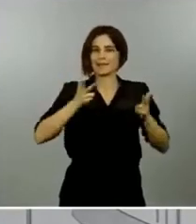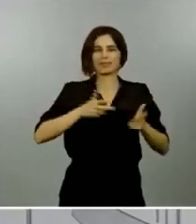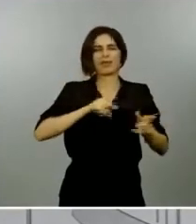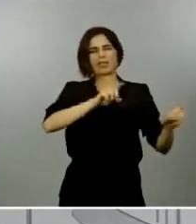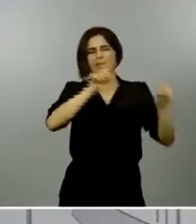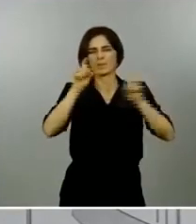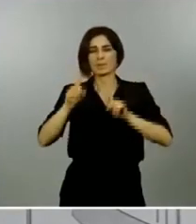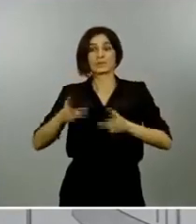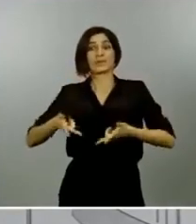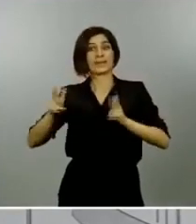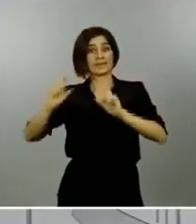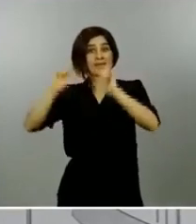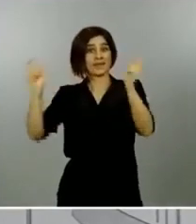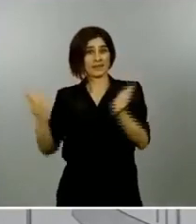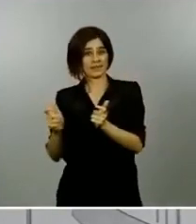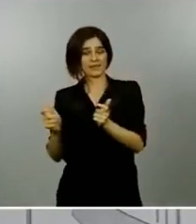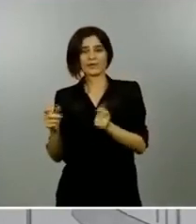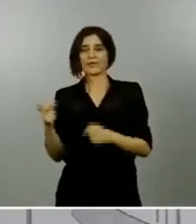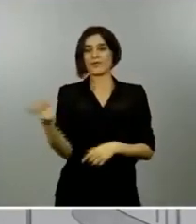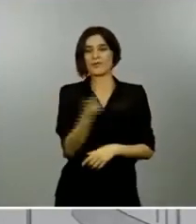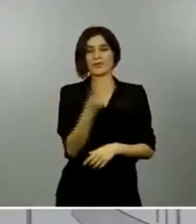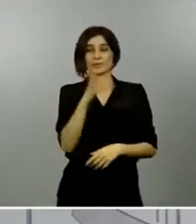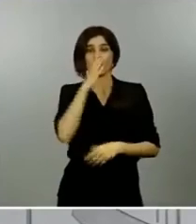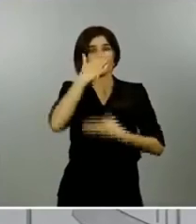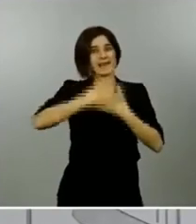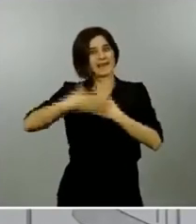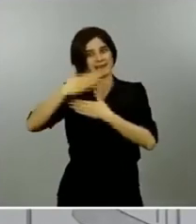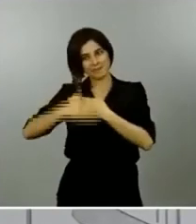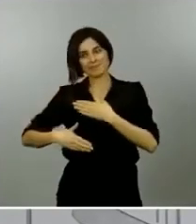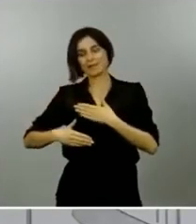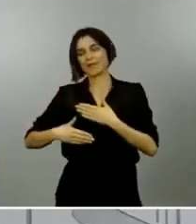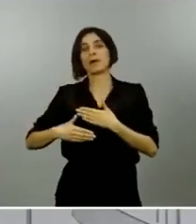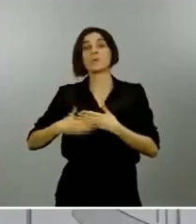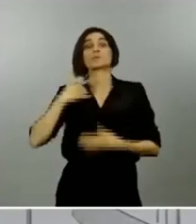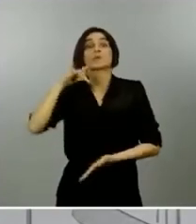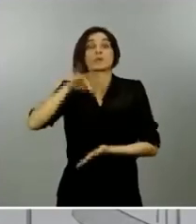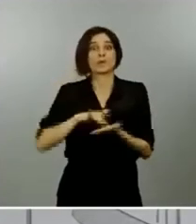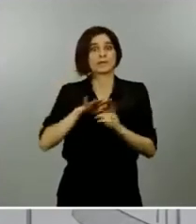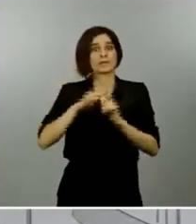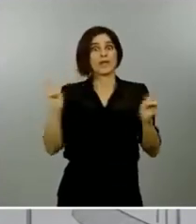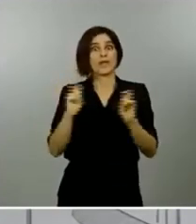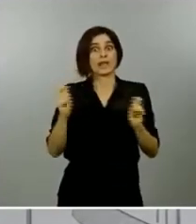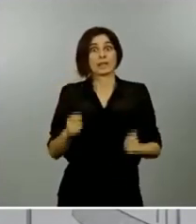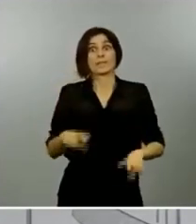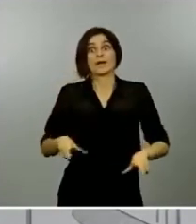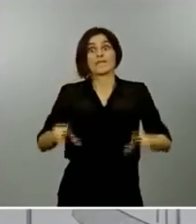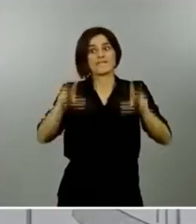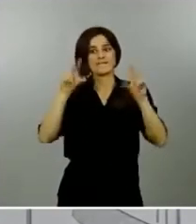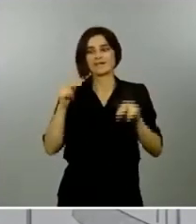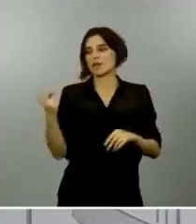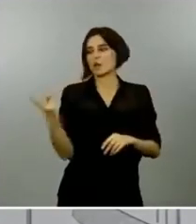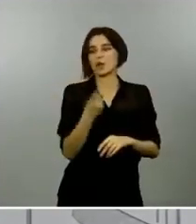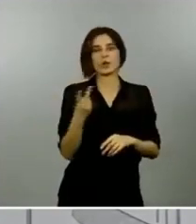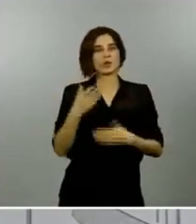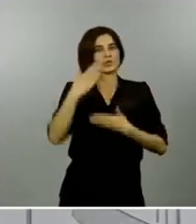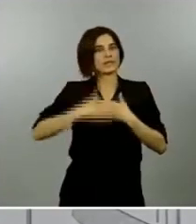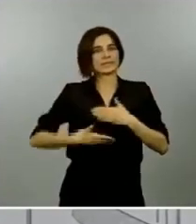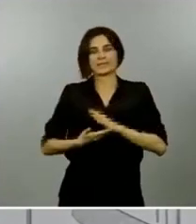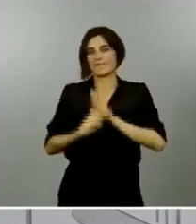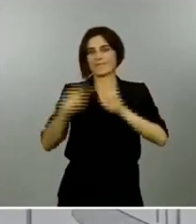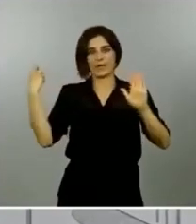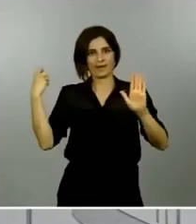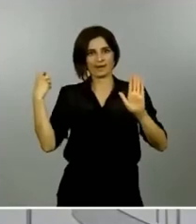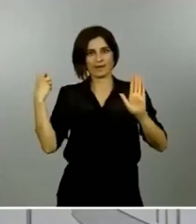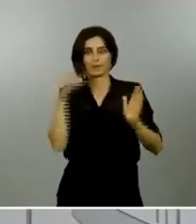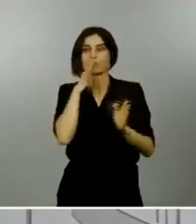lógicamente pues no tendrán que verse limitados porque ya estaremos en una situación completamente distinta y entonces pues efectivamente tendremos que buscar